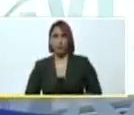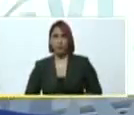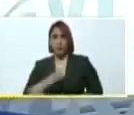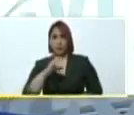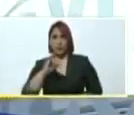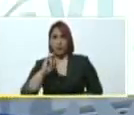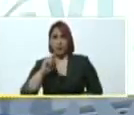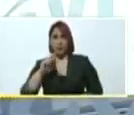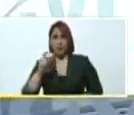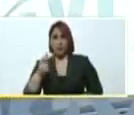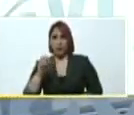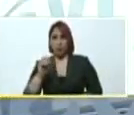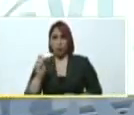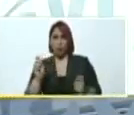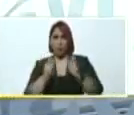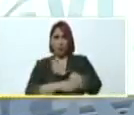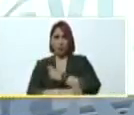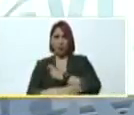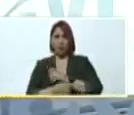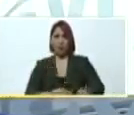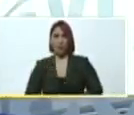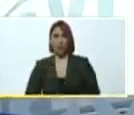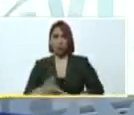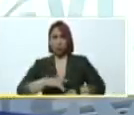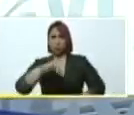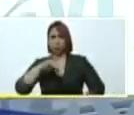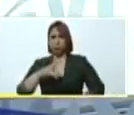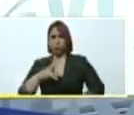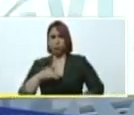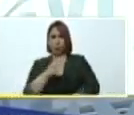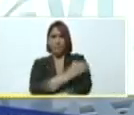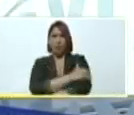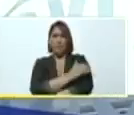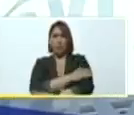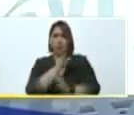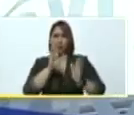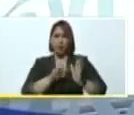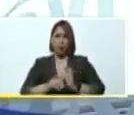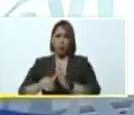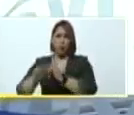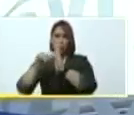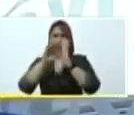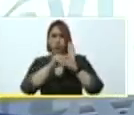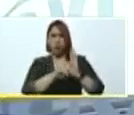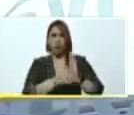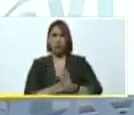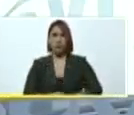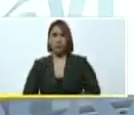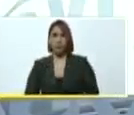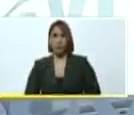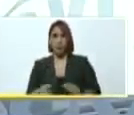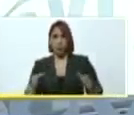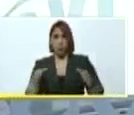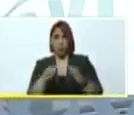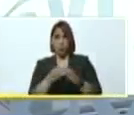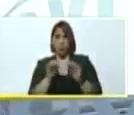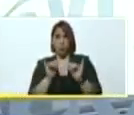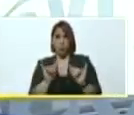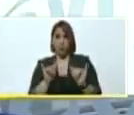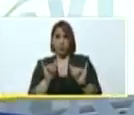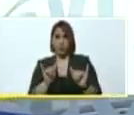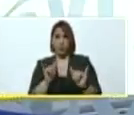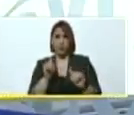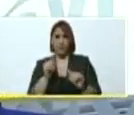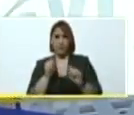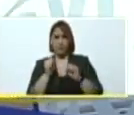convirtieron en la caja chica de los extremistas, de los ladrones de ese grupo y